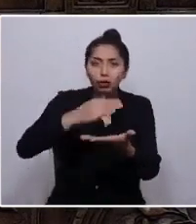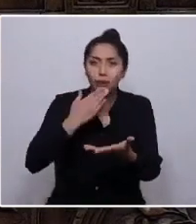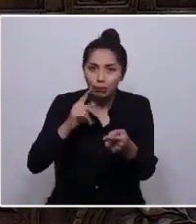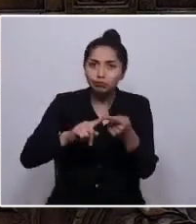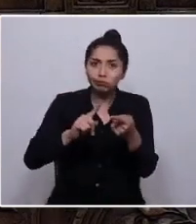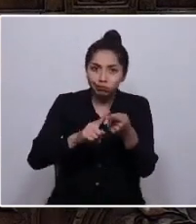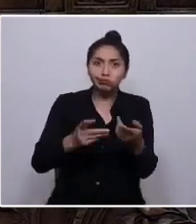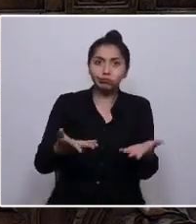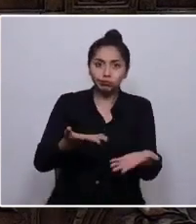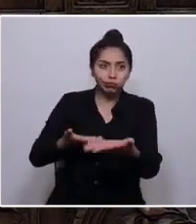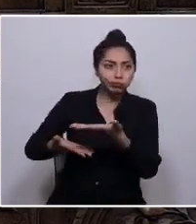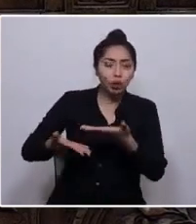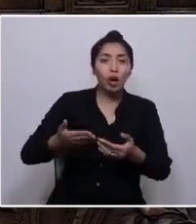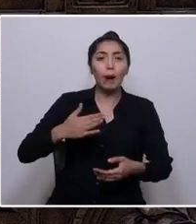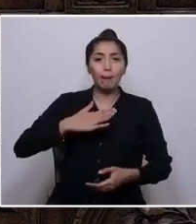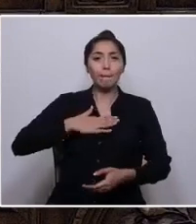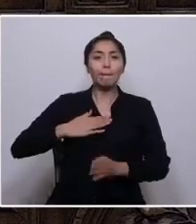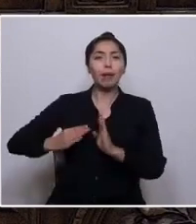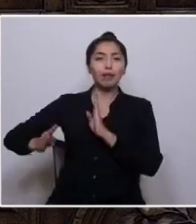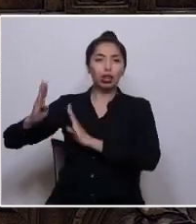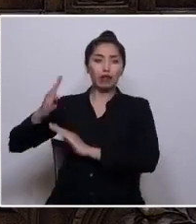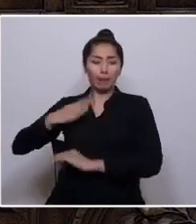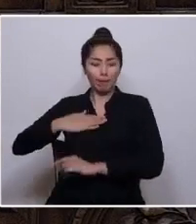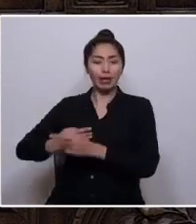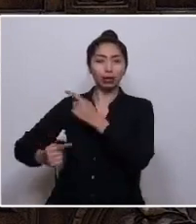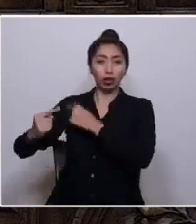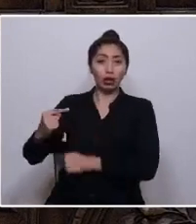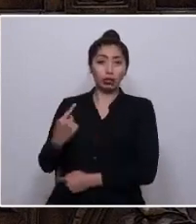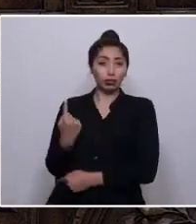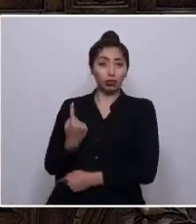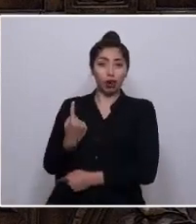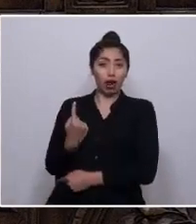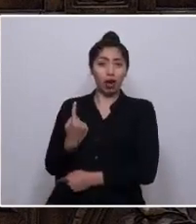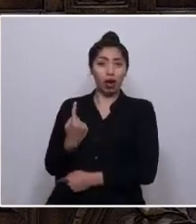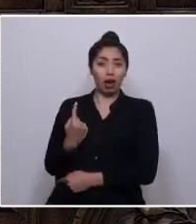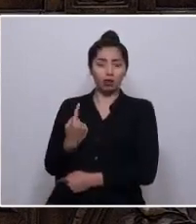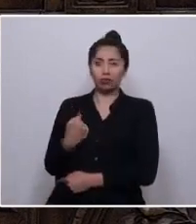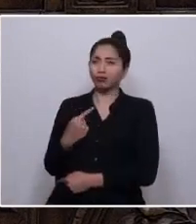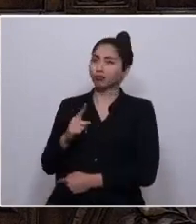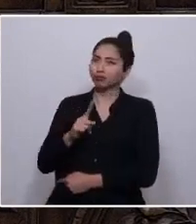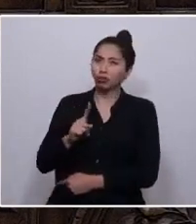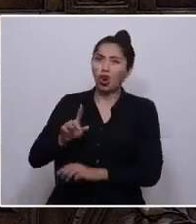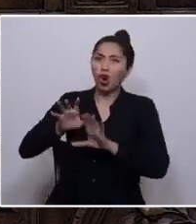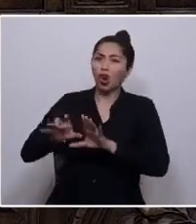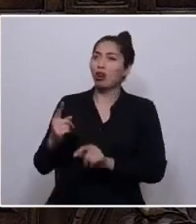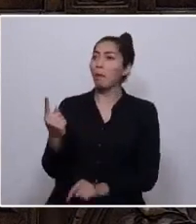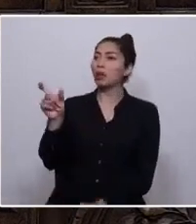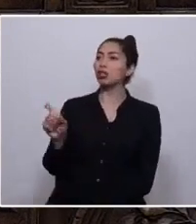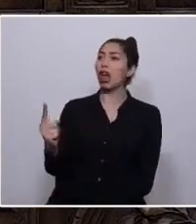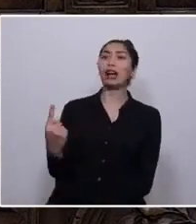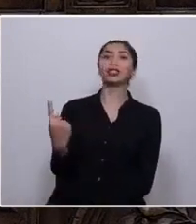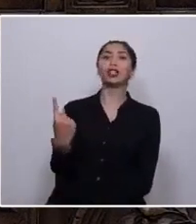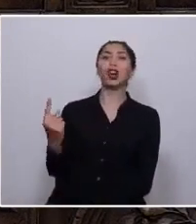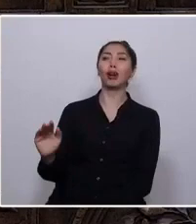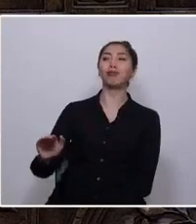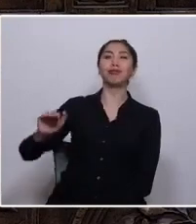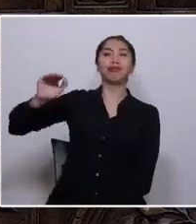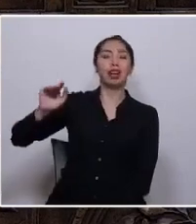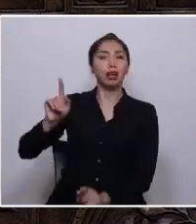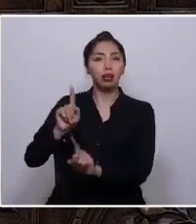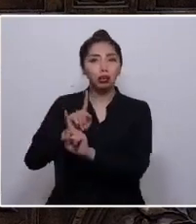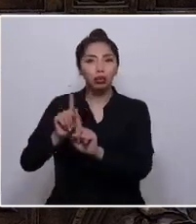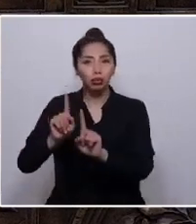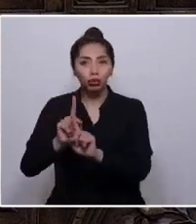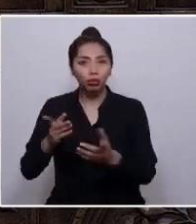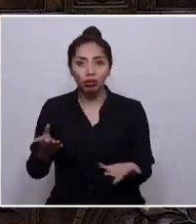Mi biografía, mi historia no se hizo sola. Odio esa expresión, esta persona se hizo sola o se hizo a sí misma. Yo no. Todo al